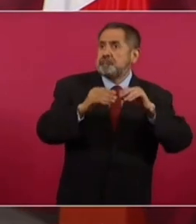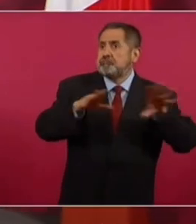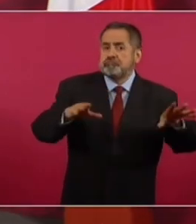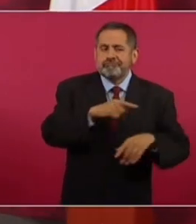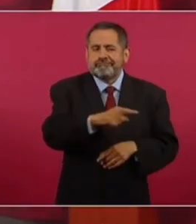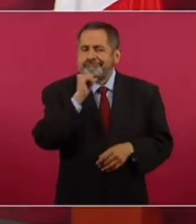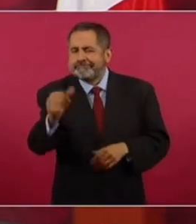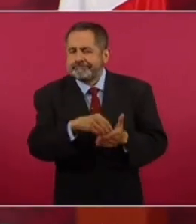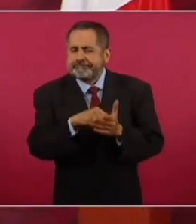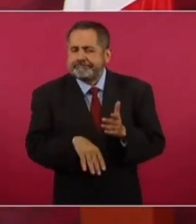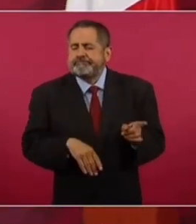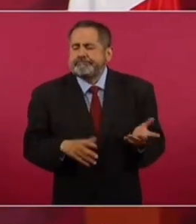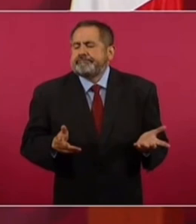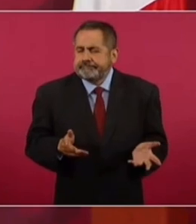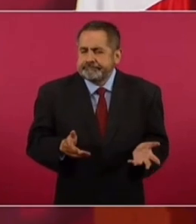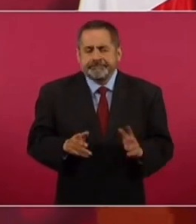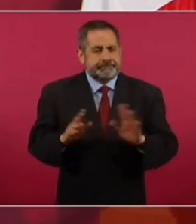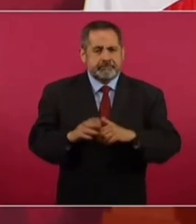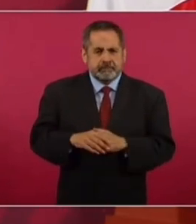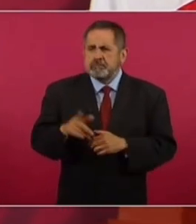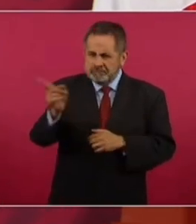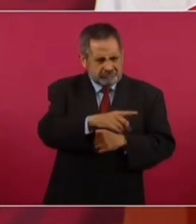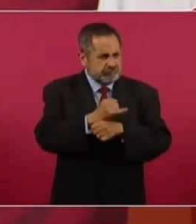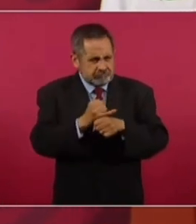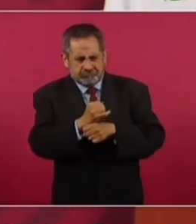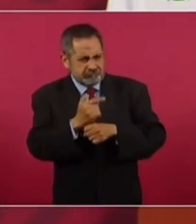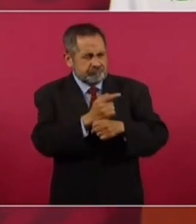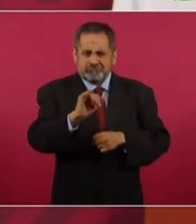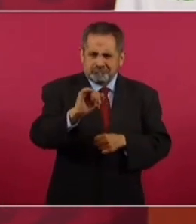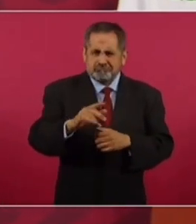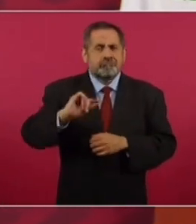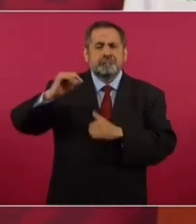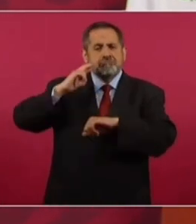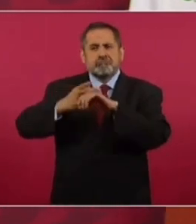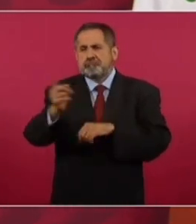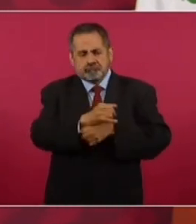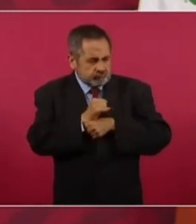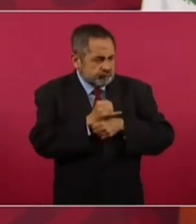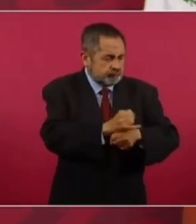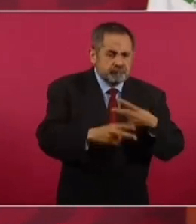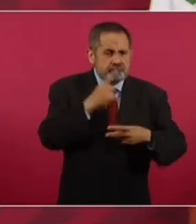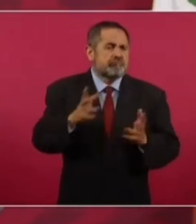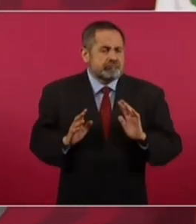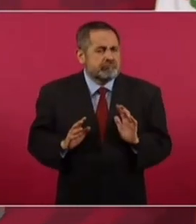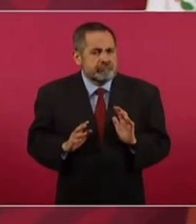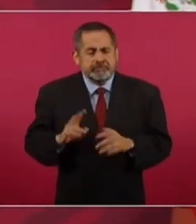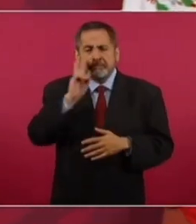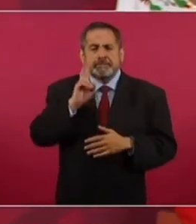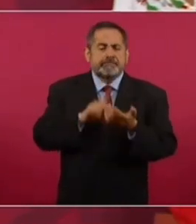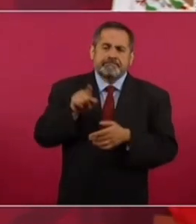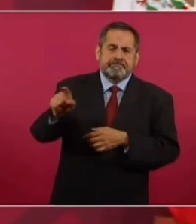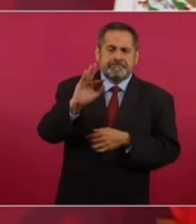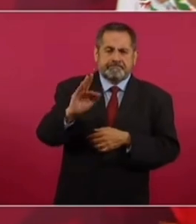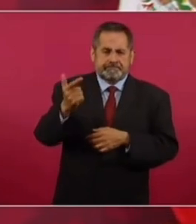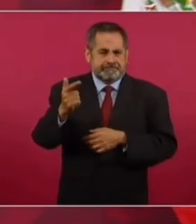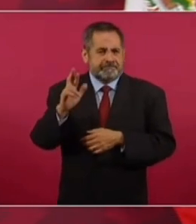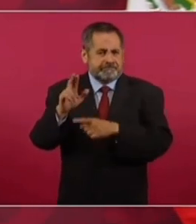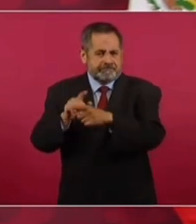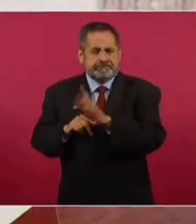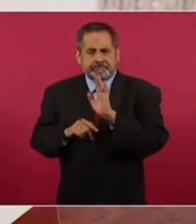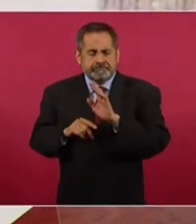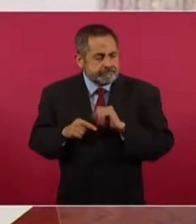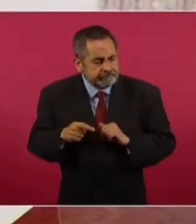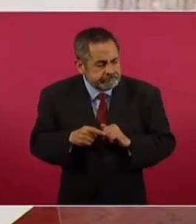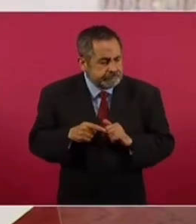pero que lo investiguen las autoridades competentes y que sea la Fiscalía, en este caso,